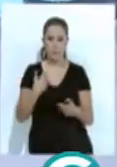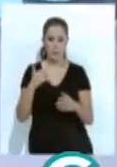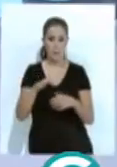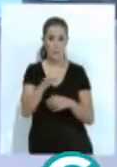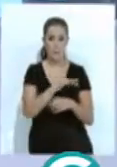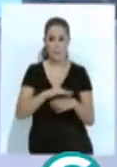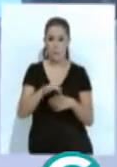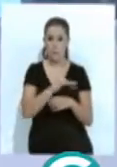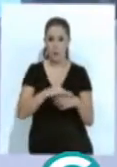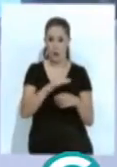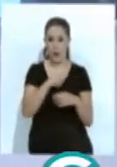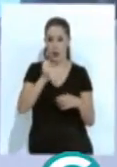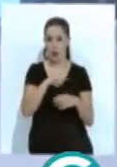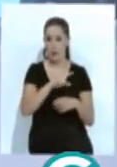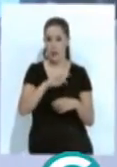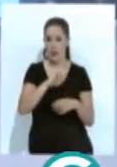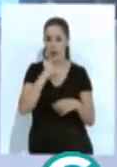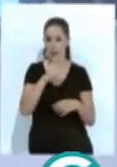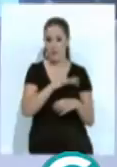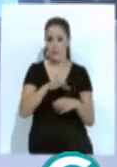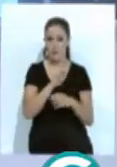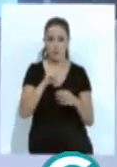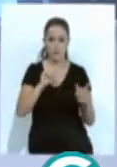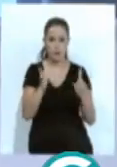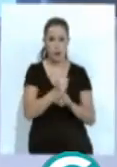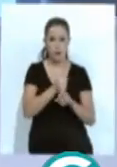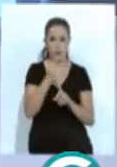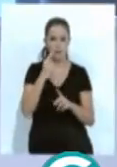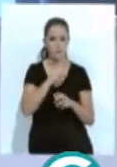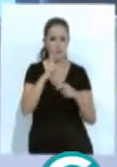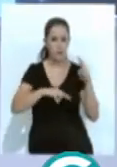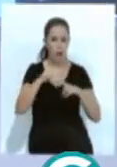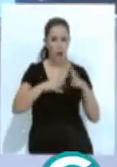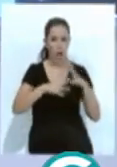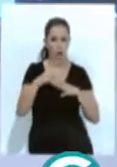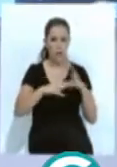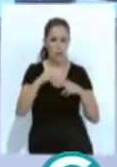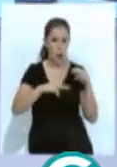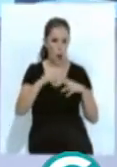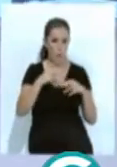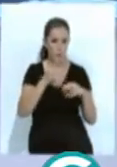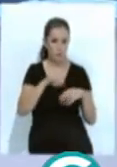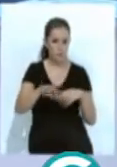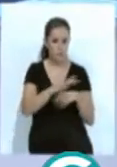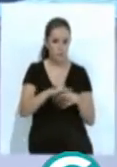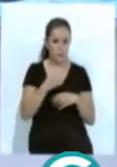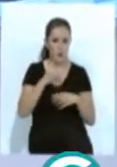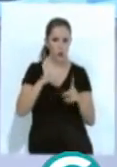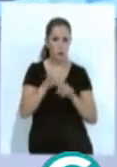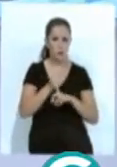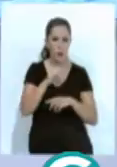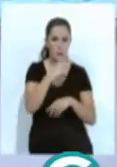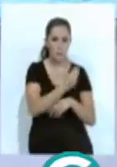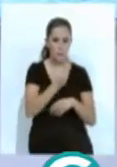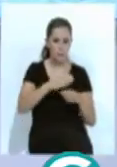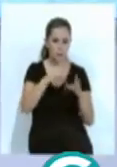Varios candelabros de la crita de la Catedral han aparecido en una cuba de escombros durante los trabajos de adecuación de este espacio. Las piezas que